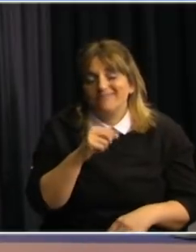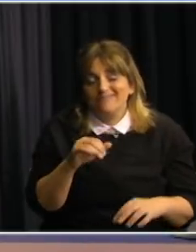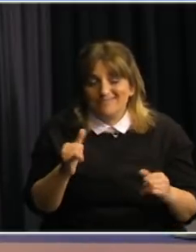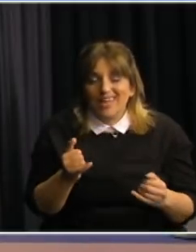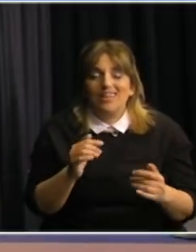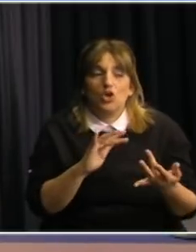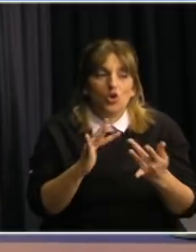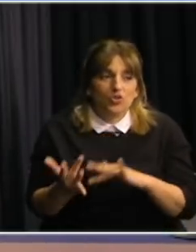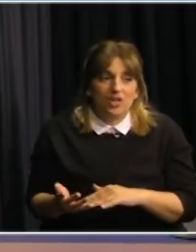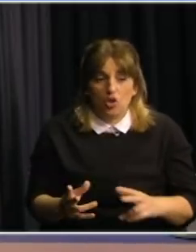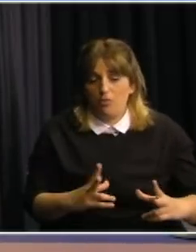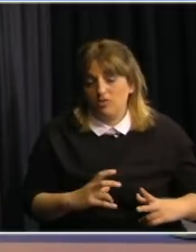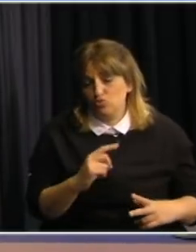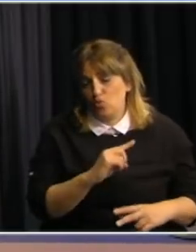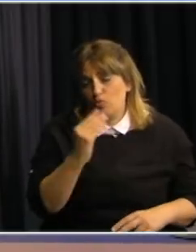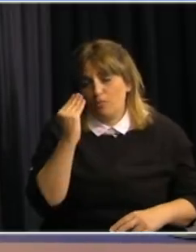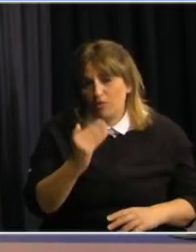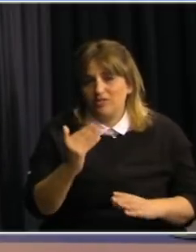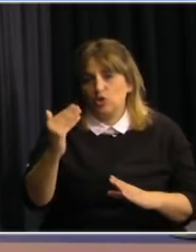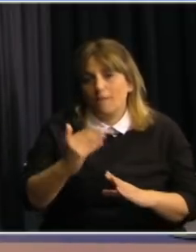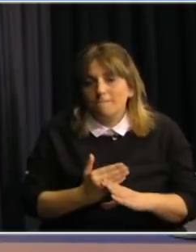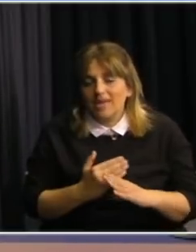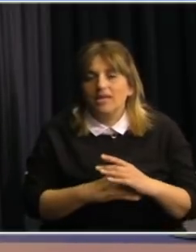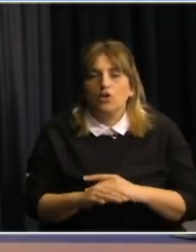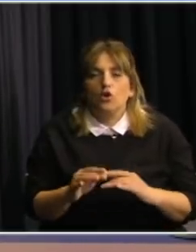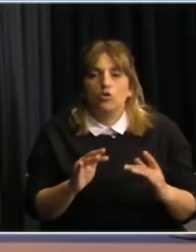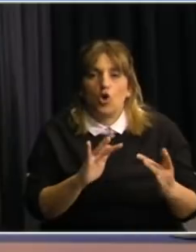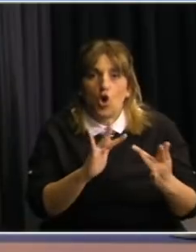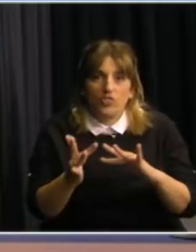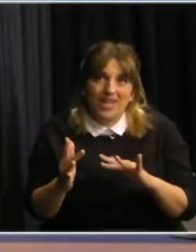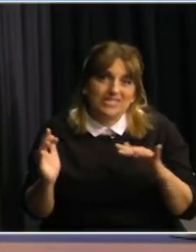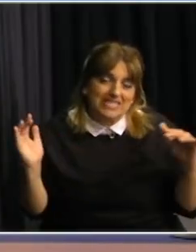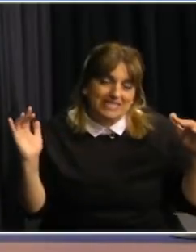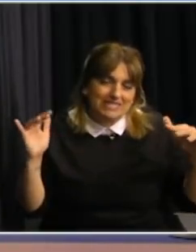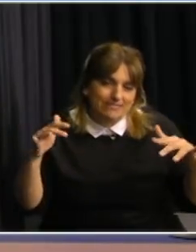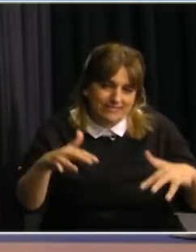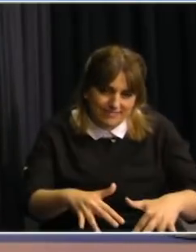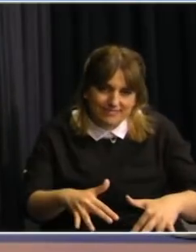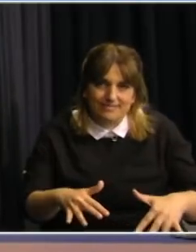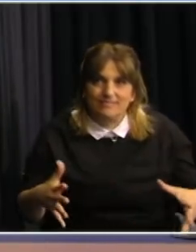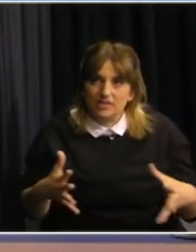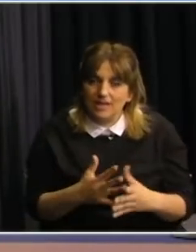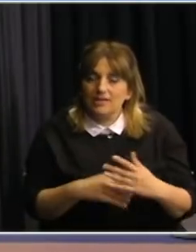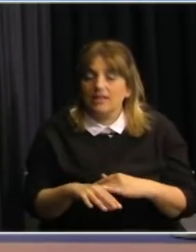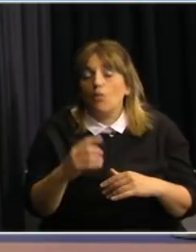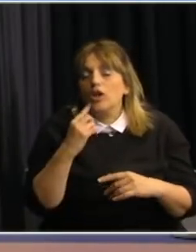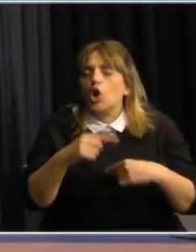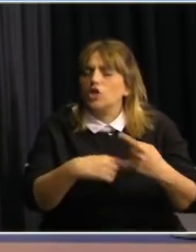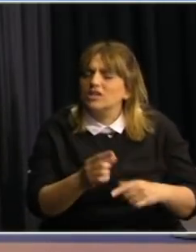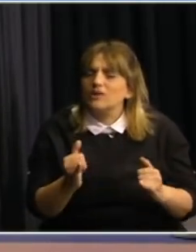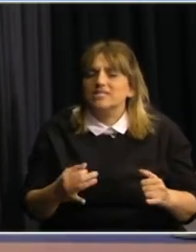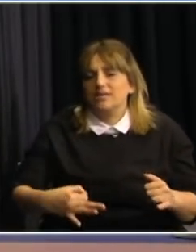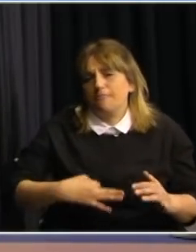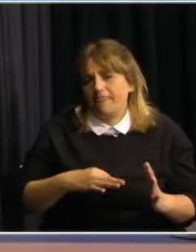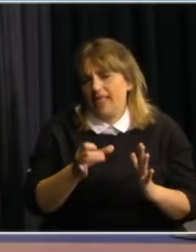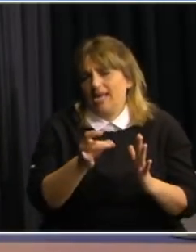interconectados y como decía el profesor Cohen disminuir el número de contactos es una posibilidad buena sin disminuir calidad de vida quizás